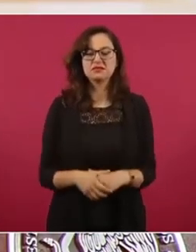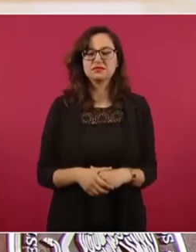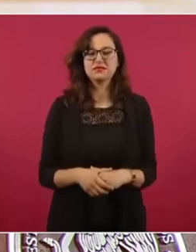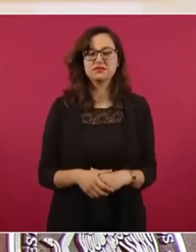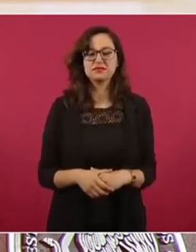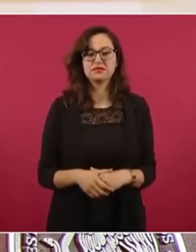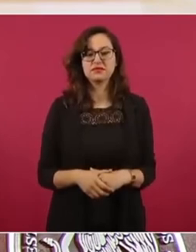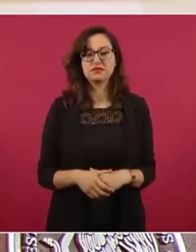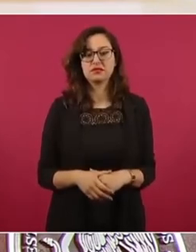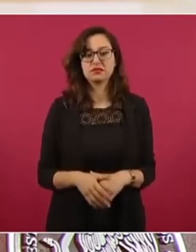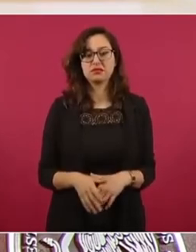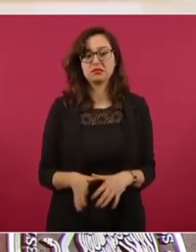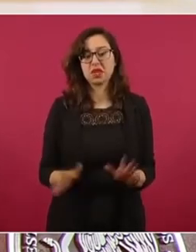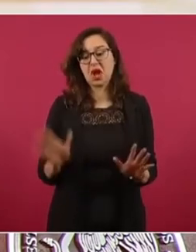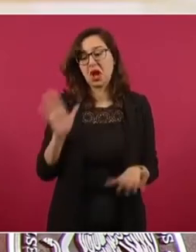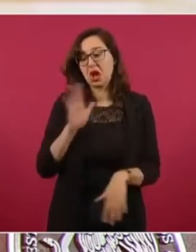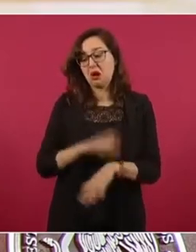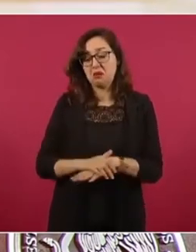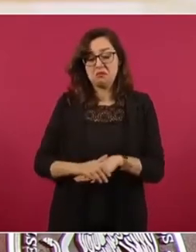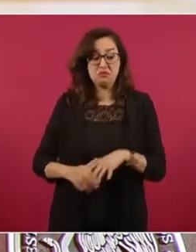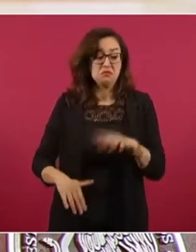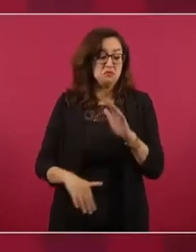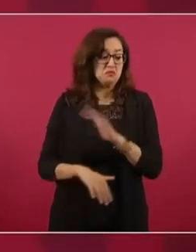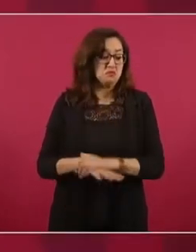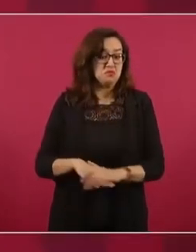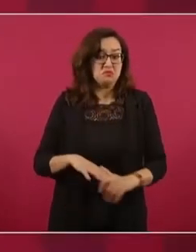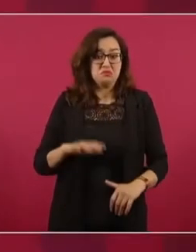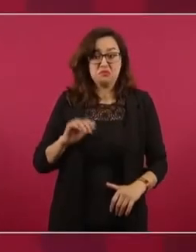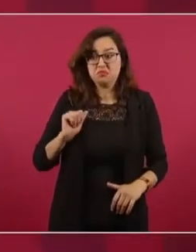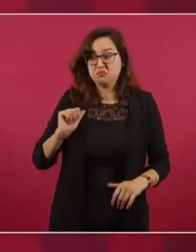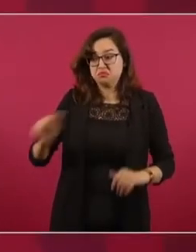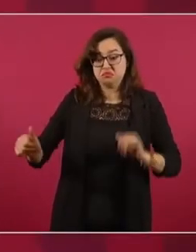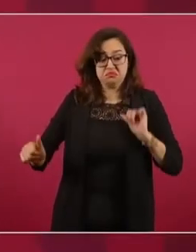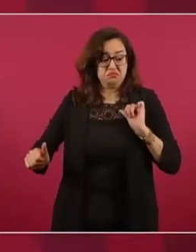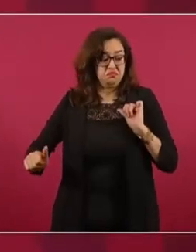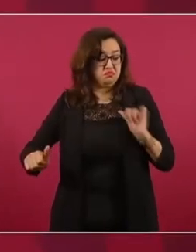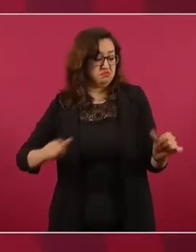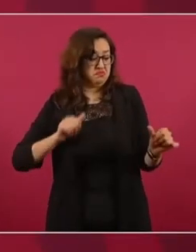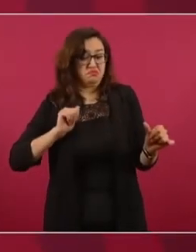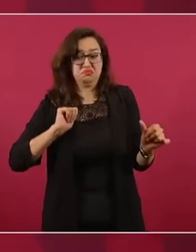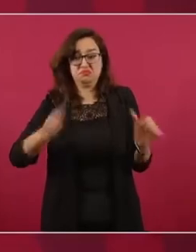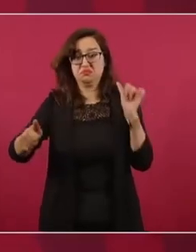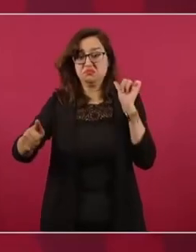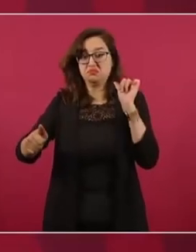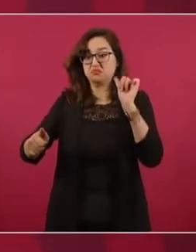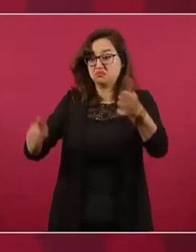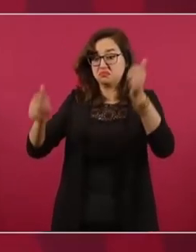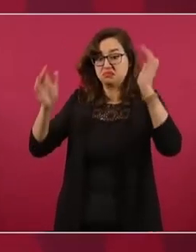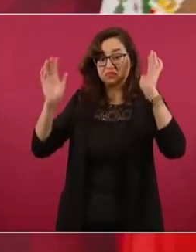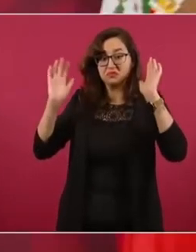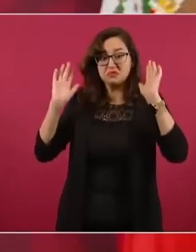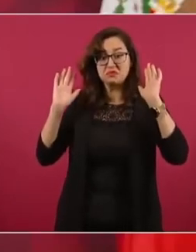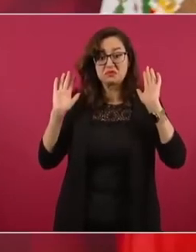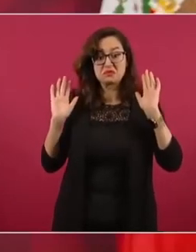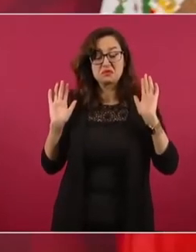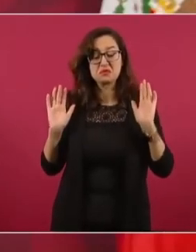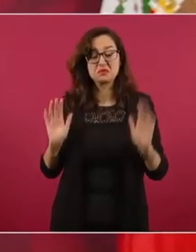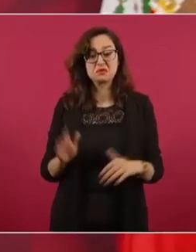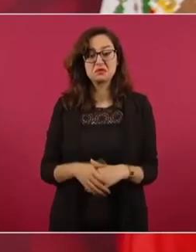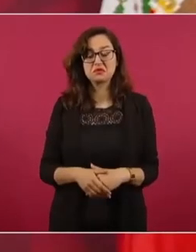Resuelve tu problema y dale la espalda al prójimo.